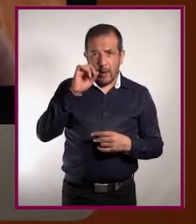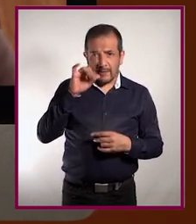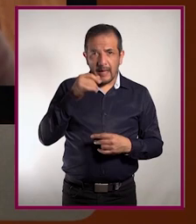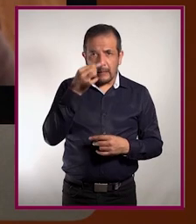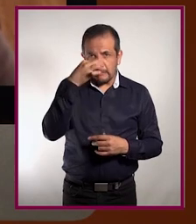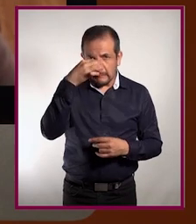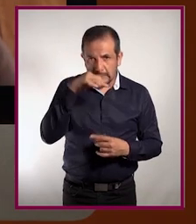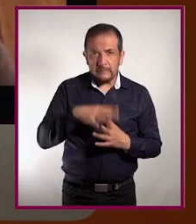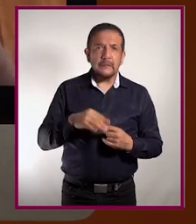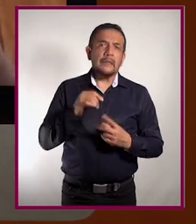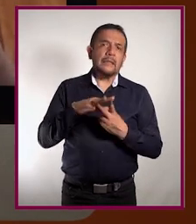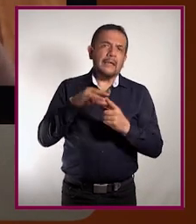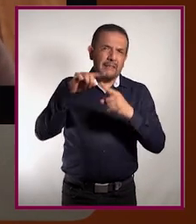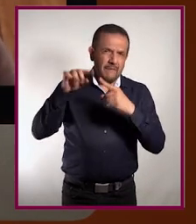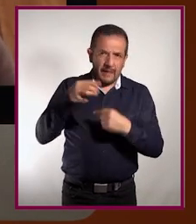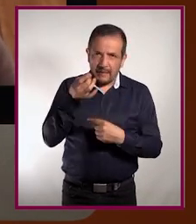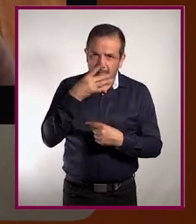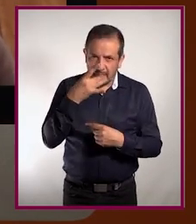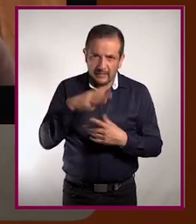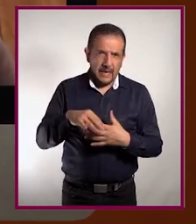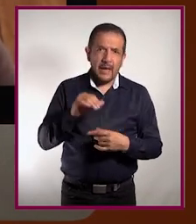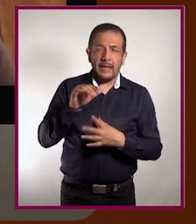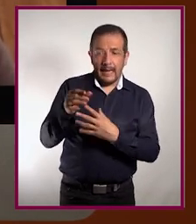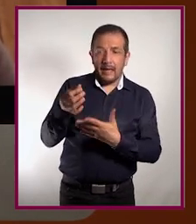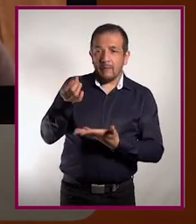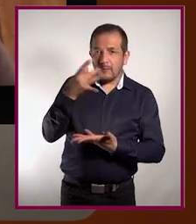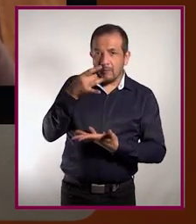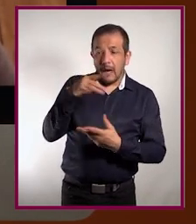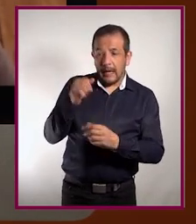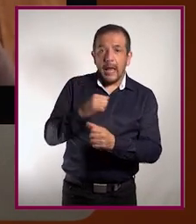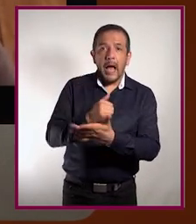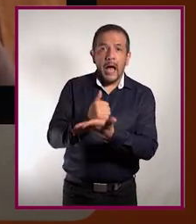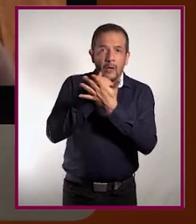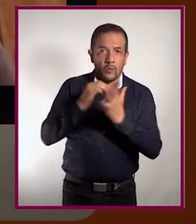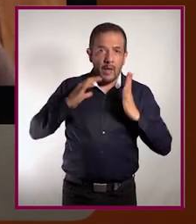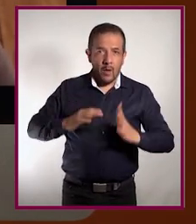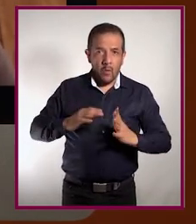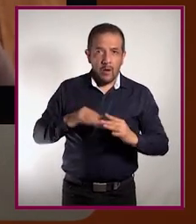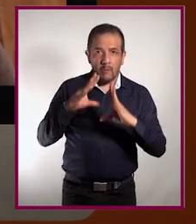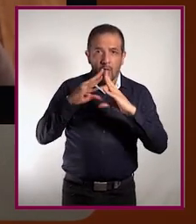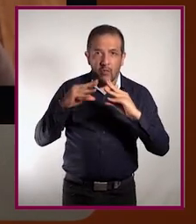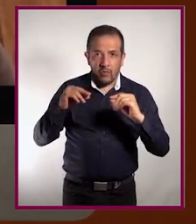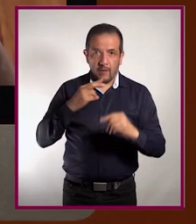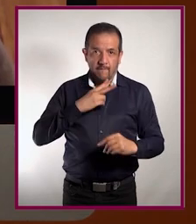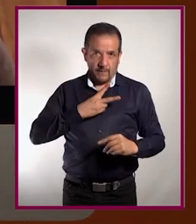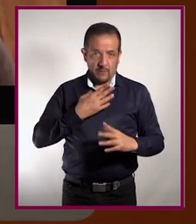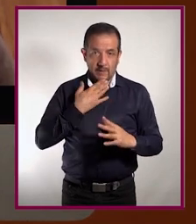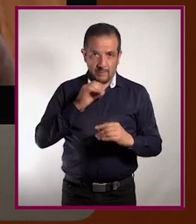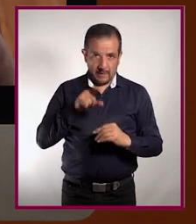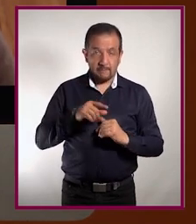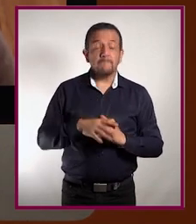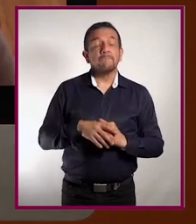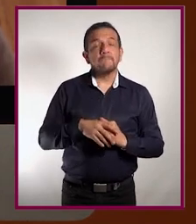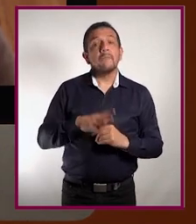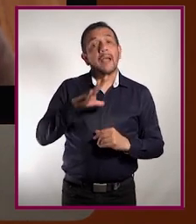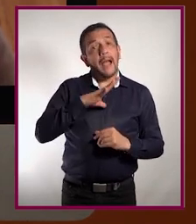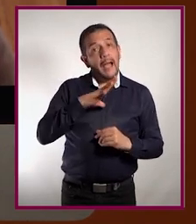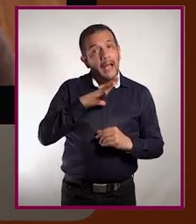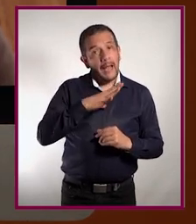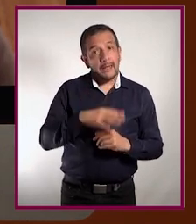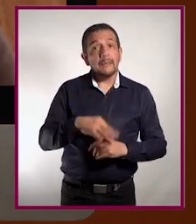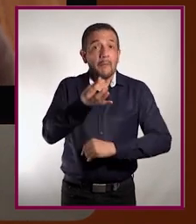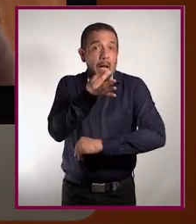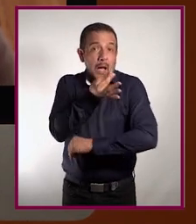ejemplo, aparecieron el oseltamivir y algunos otros antivirales que han mostrado gran eficacia. También contamos con